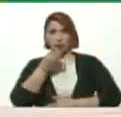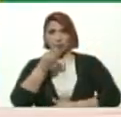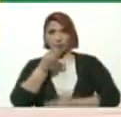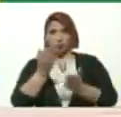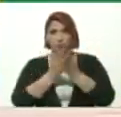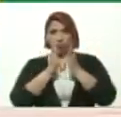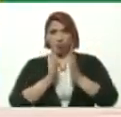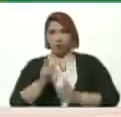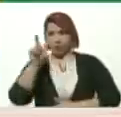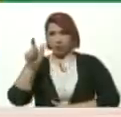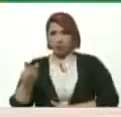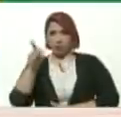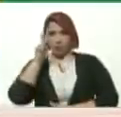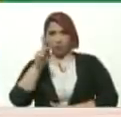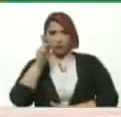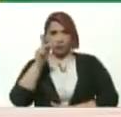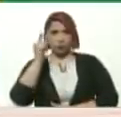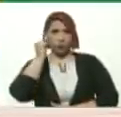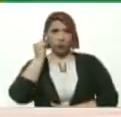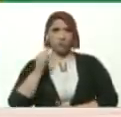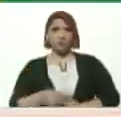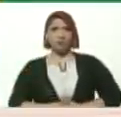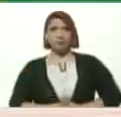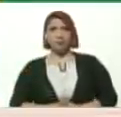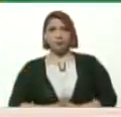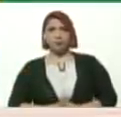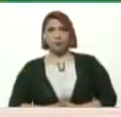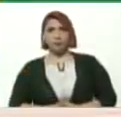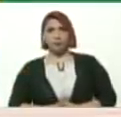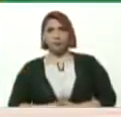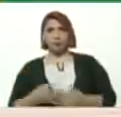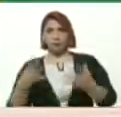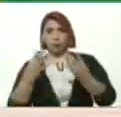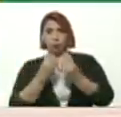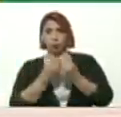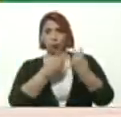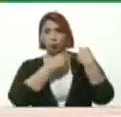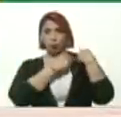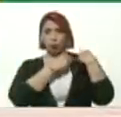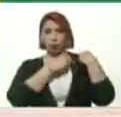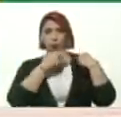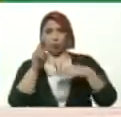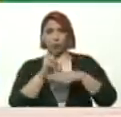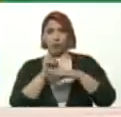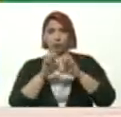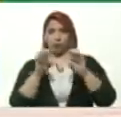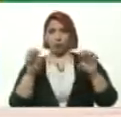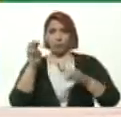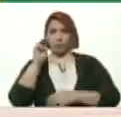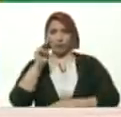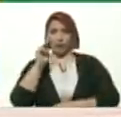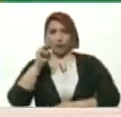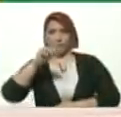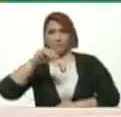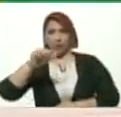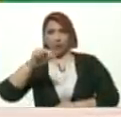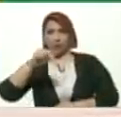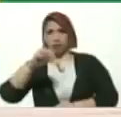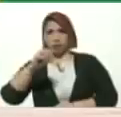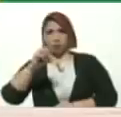profesora Diomara Romeros Junto A la directora De la unidad Educativa De la maestra Manola